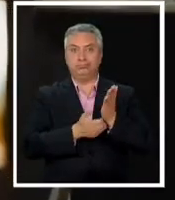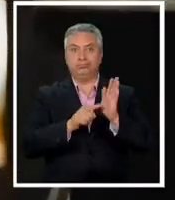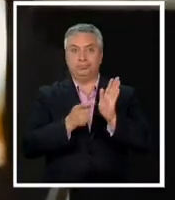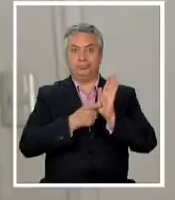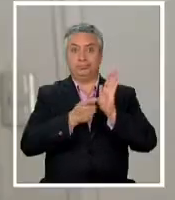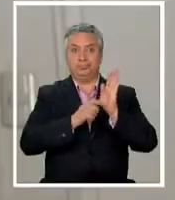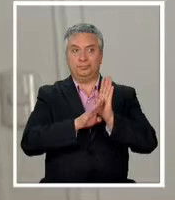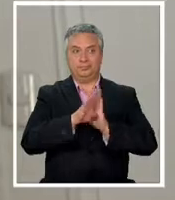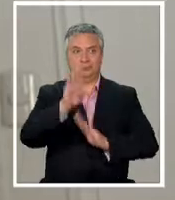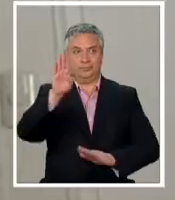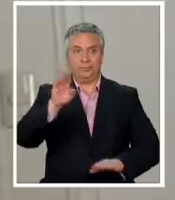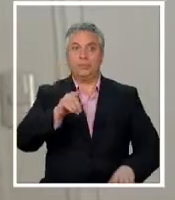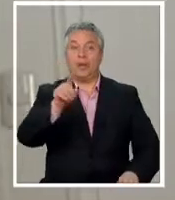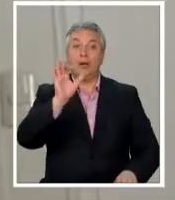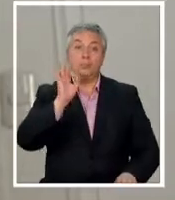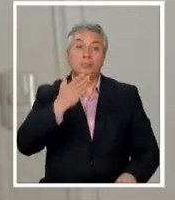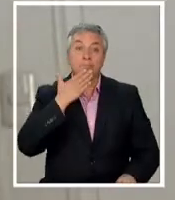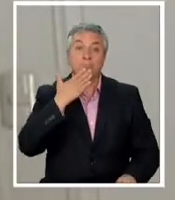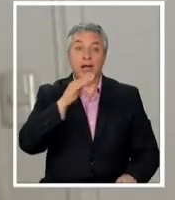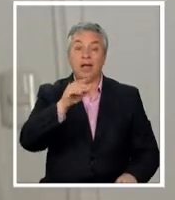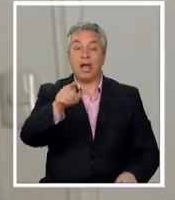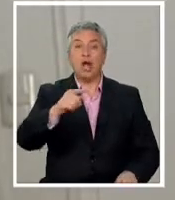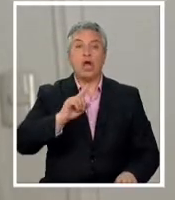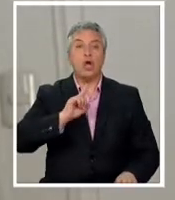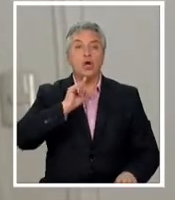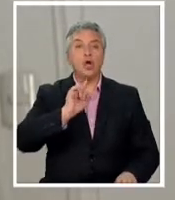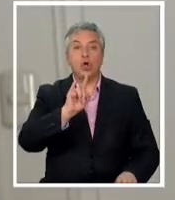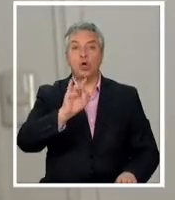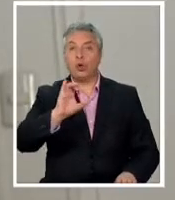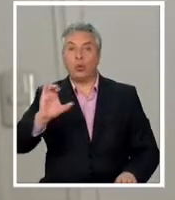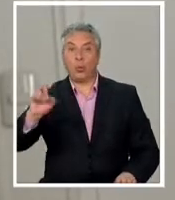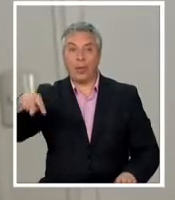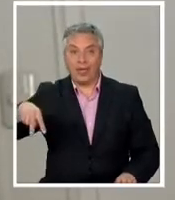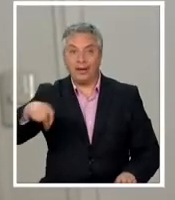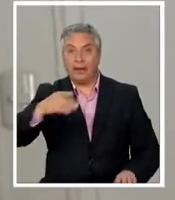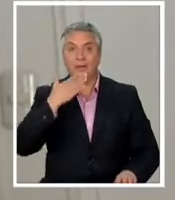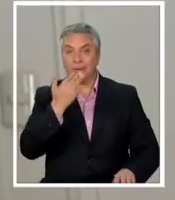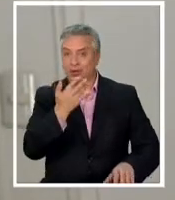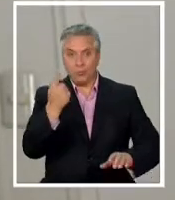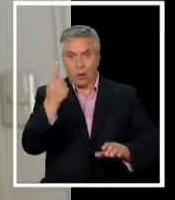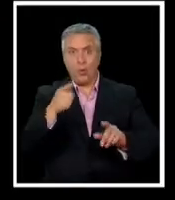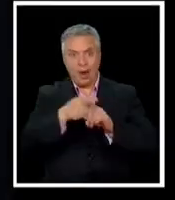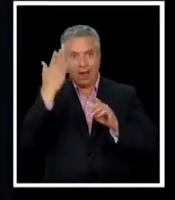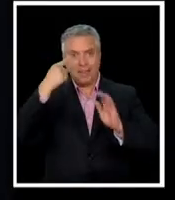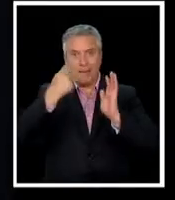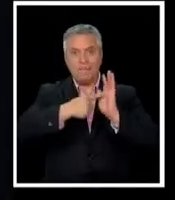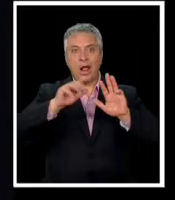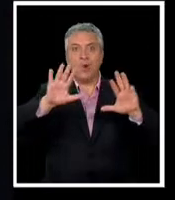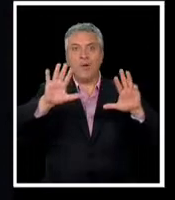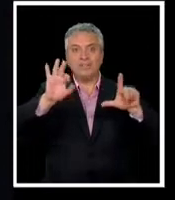y por ejemplo el rapsodio de Bohemia la canción de Queen estuvo número 1 cuando salió al mercado en los años 70